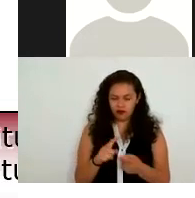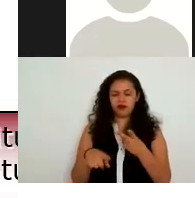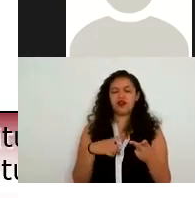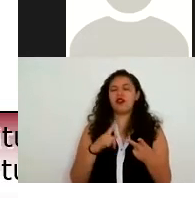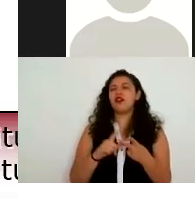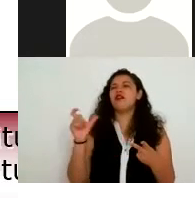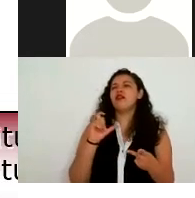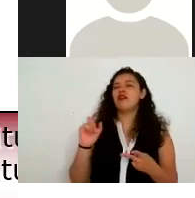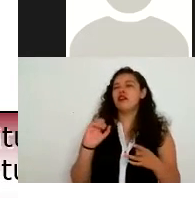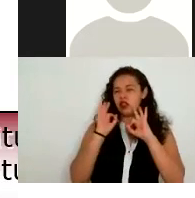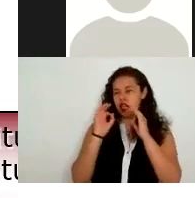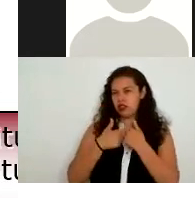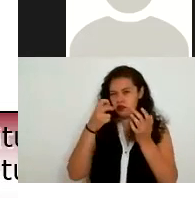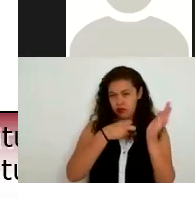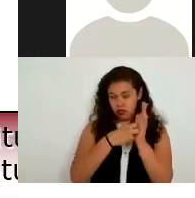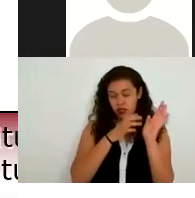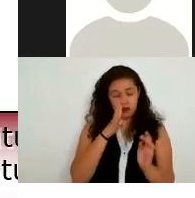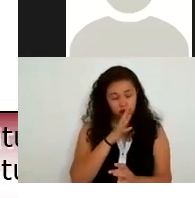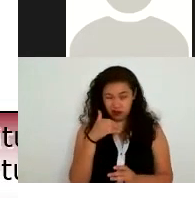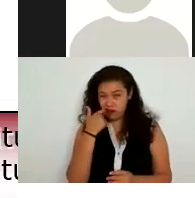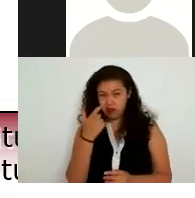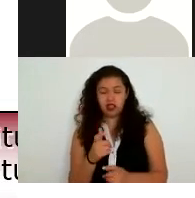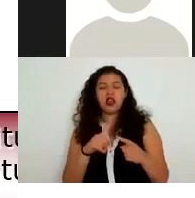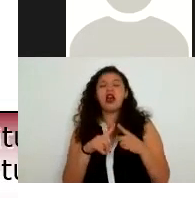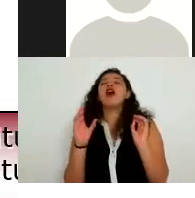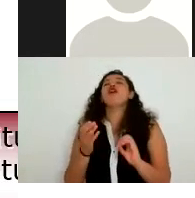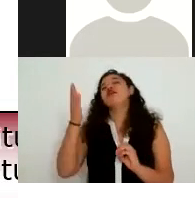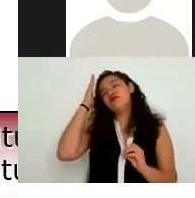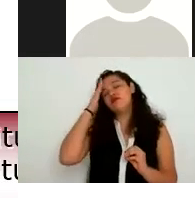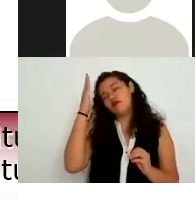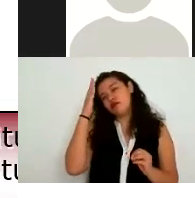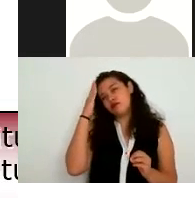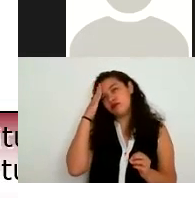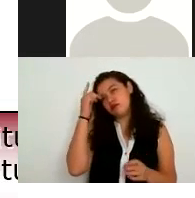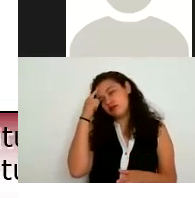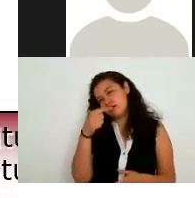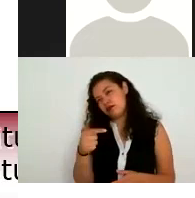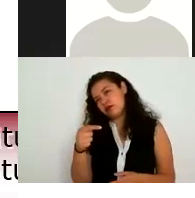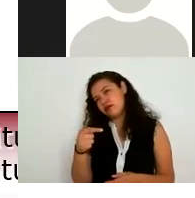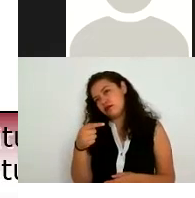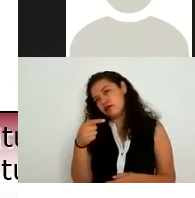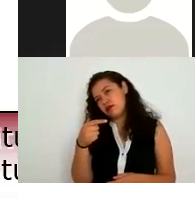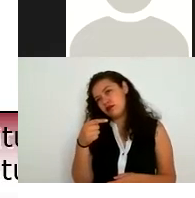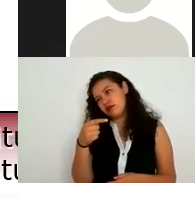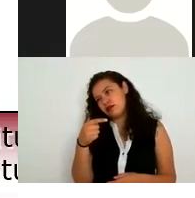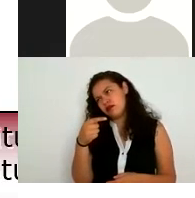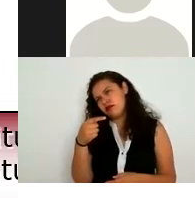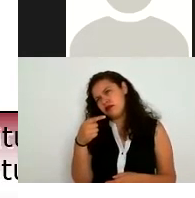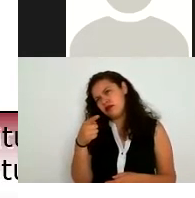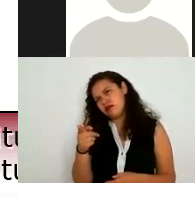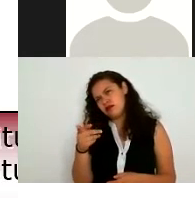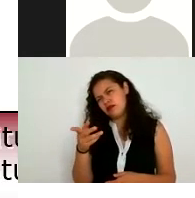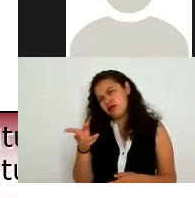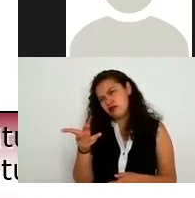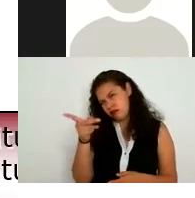modificaciones en los datos o cuando el titular no esté conforme con la información entregada quizá él dice yo quiero saber qué datos tienes